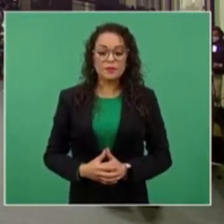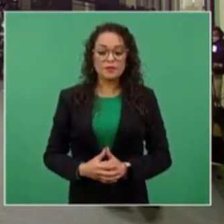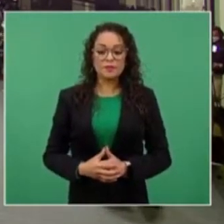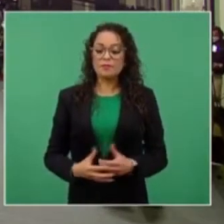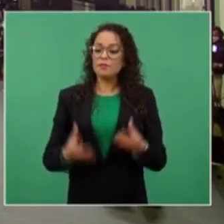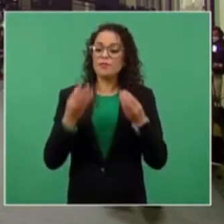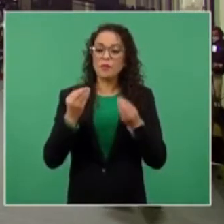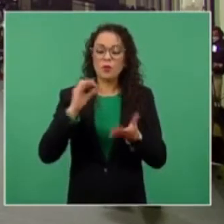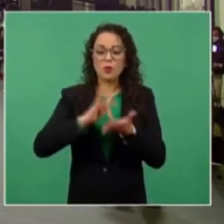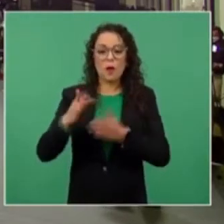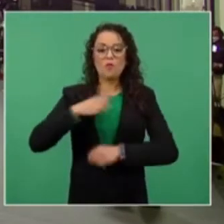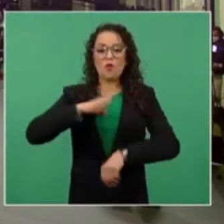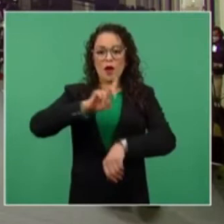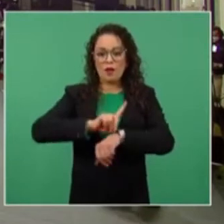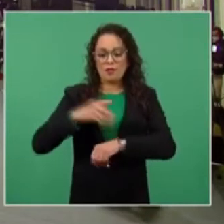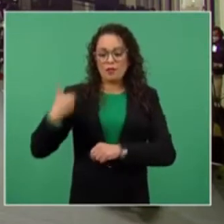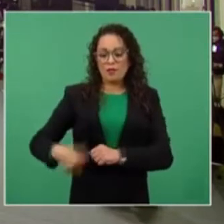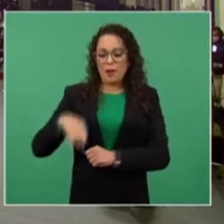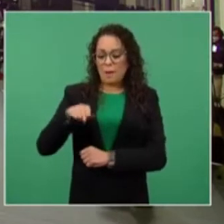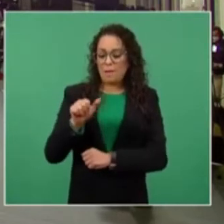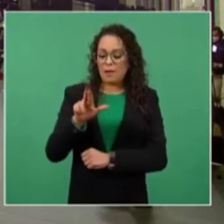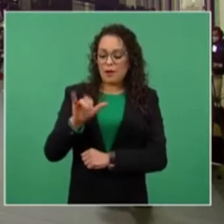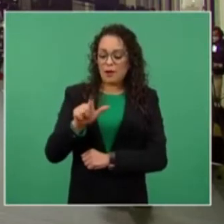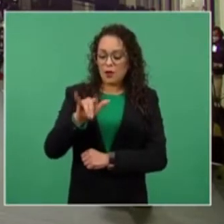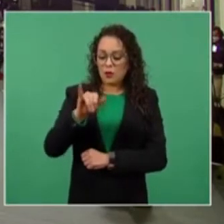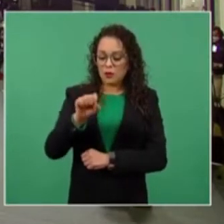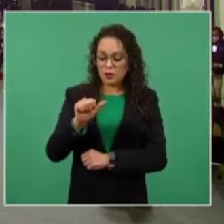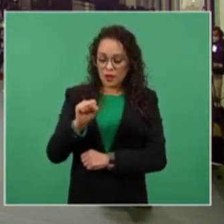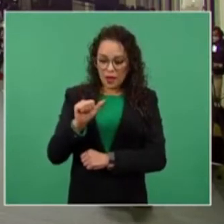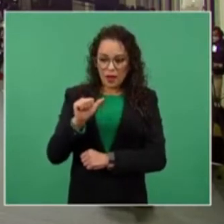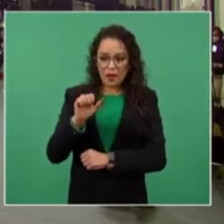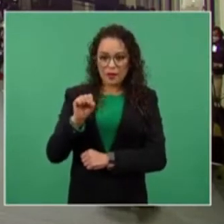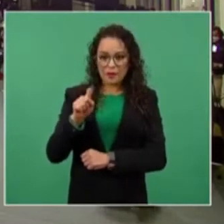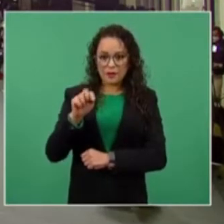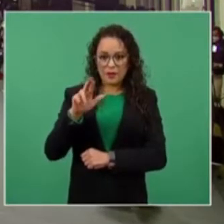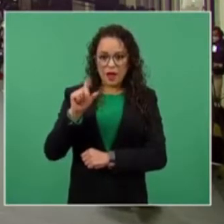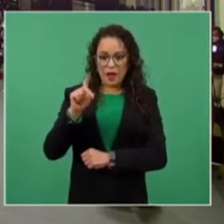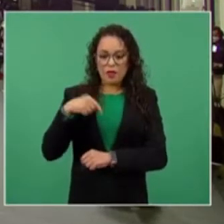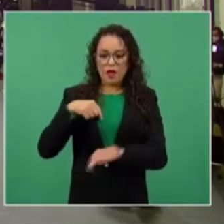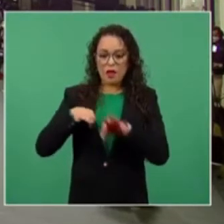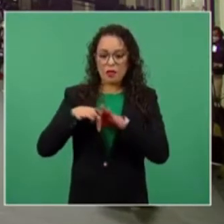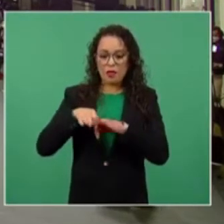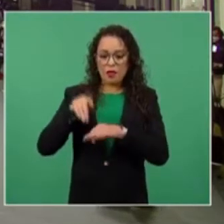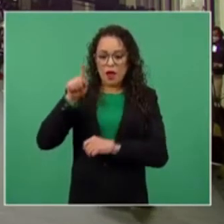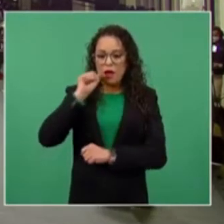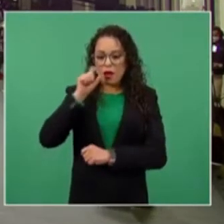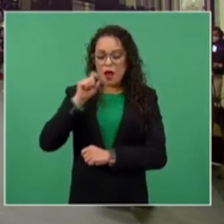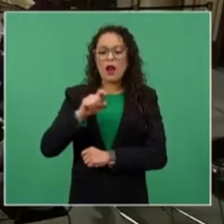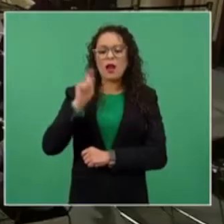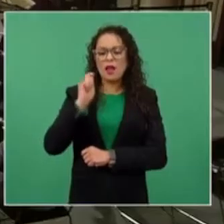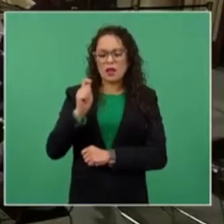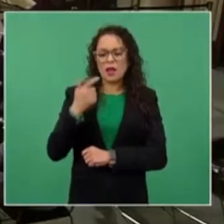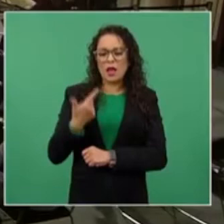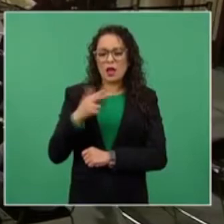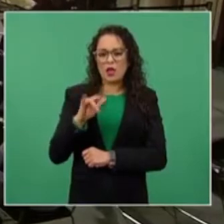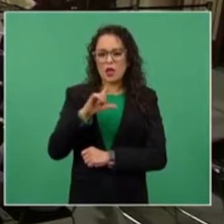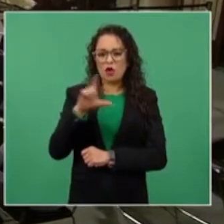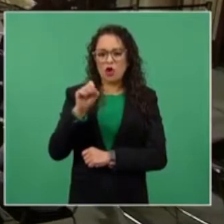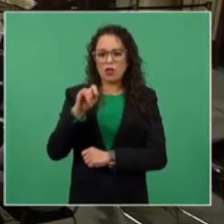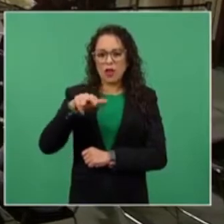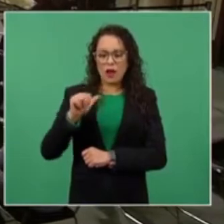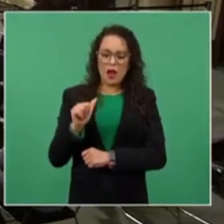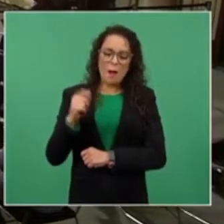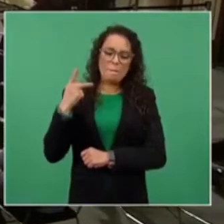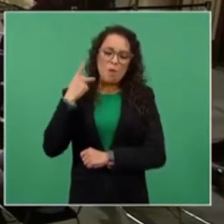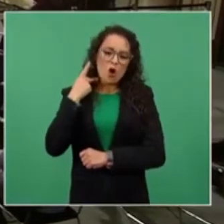Gracias, buenos días. Mi nombre es María Luisa Estrada, soy del Estado de Jalisco, del medio de comunicación La Grillotina Política. Aprovechando que